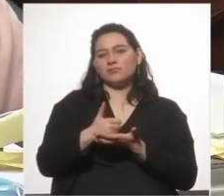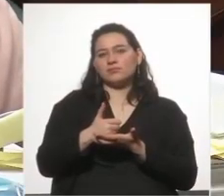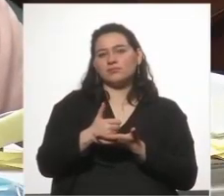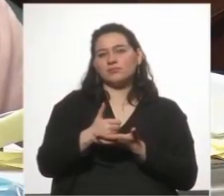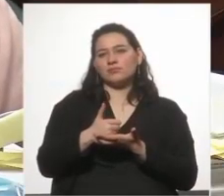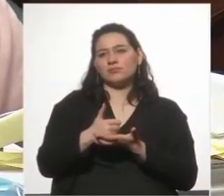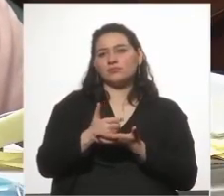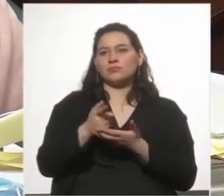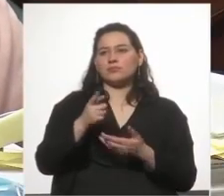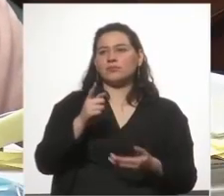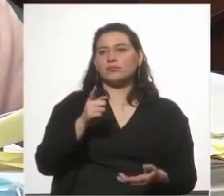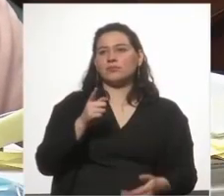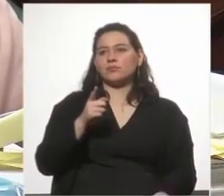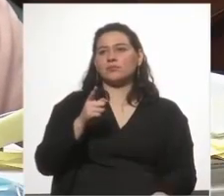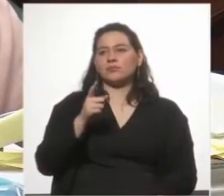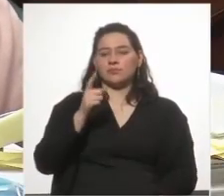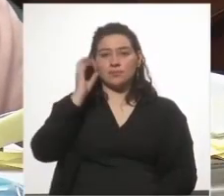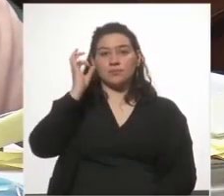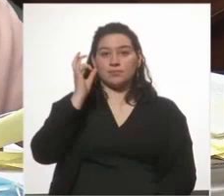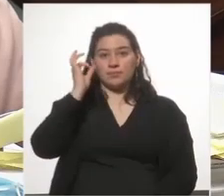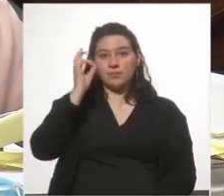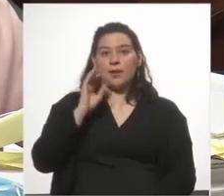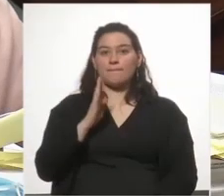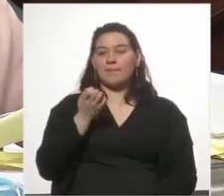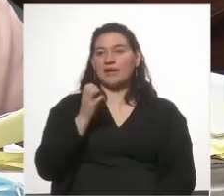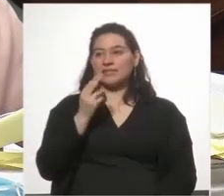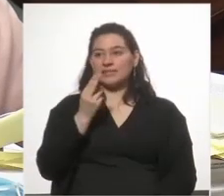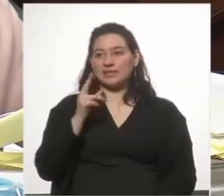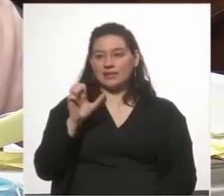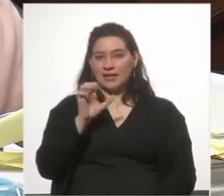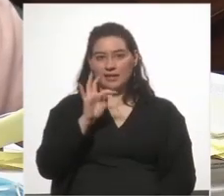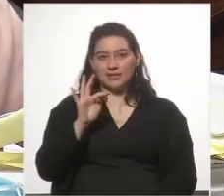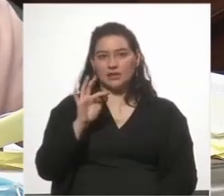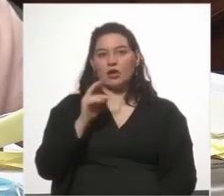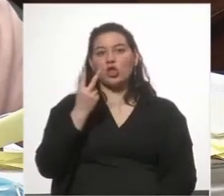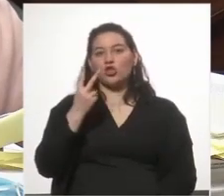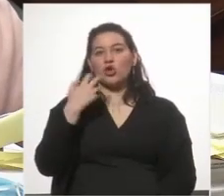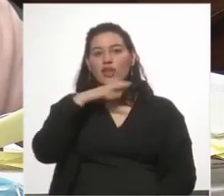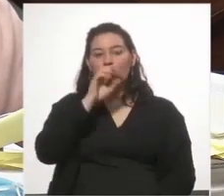dice el señor Pasqué, el senador Pasqué en aquel momento el 2 de agosto del 2011,